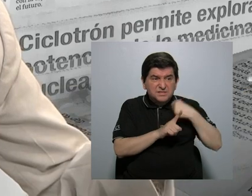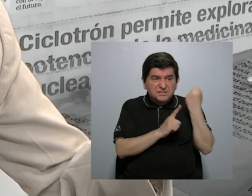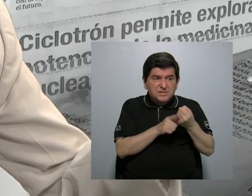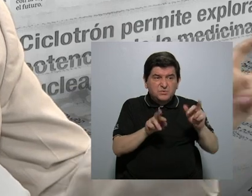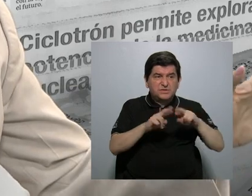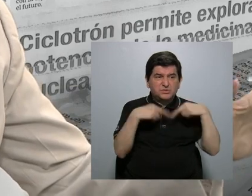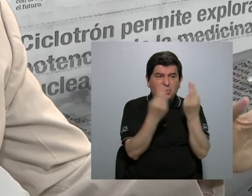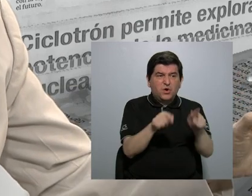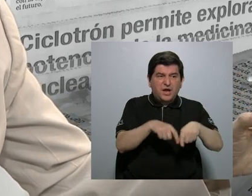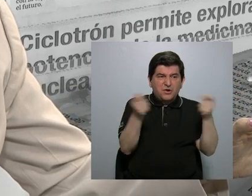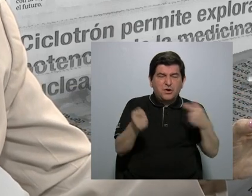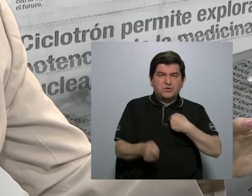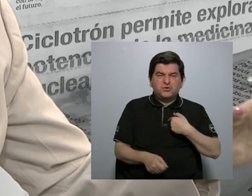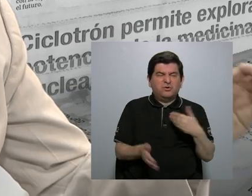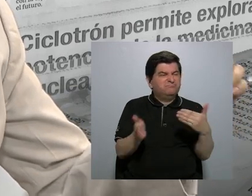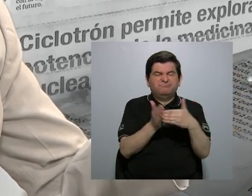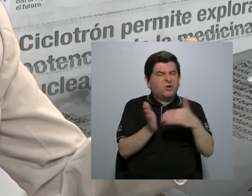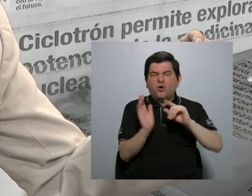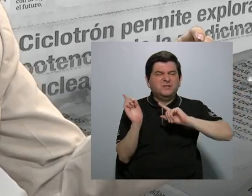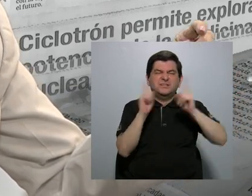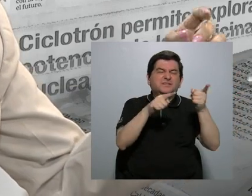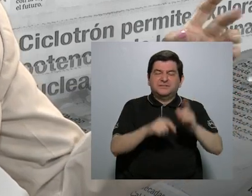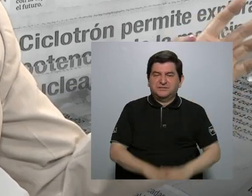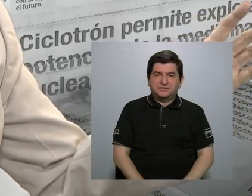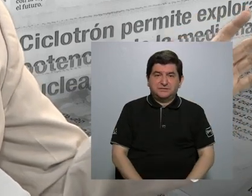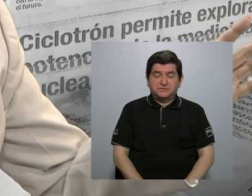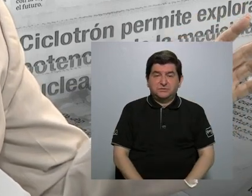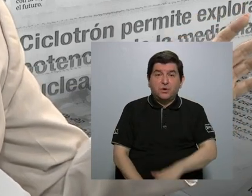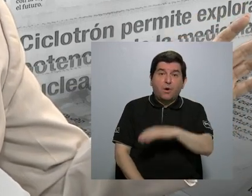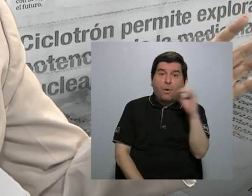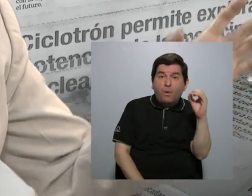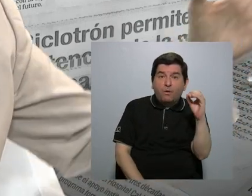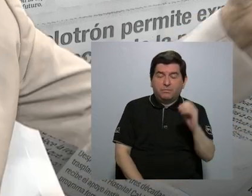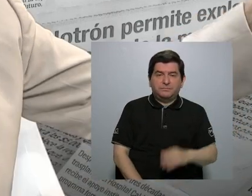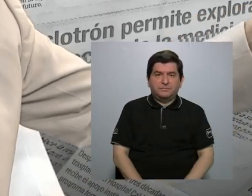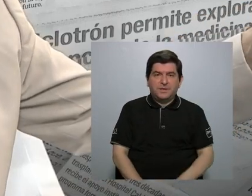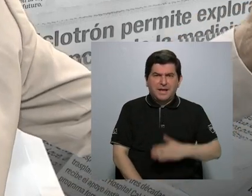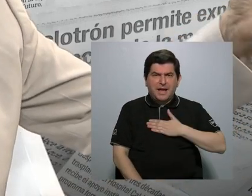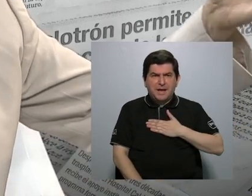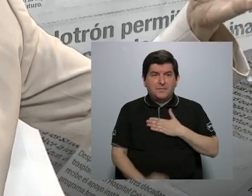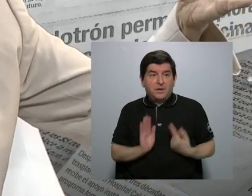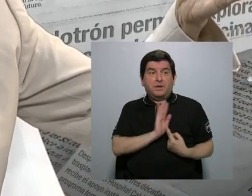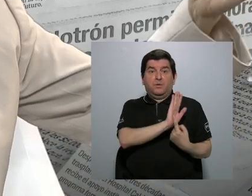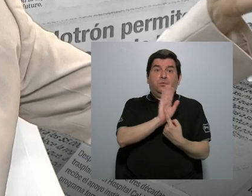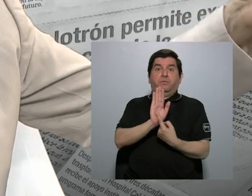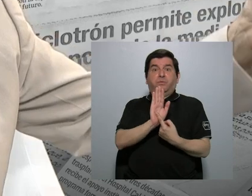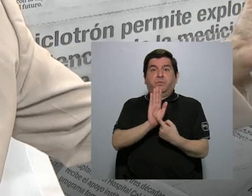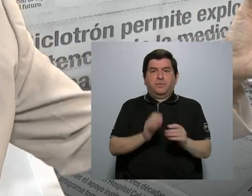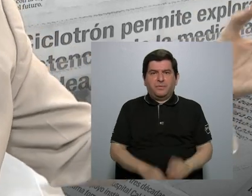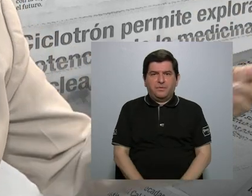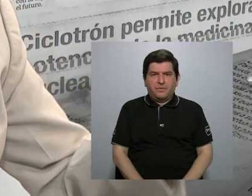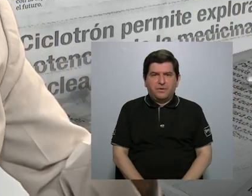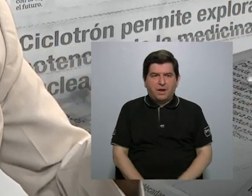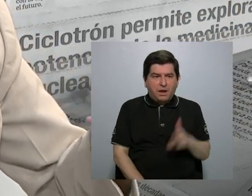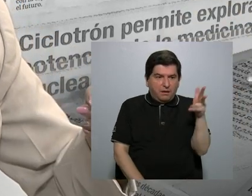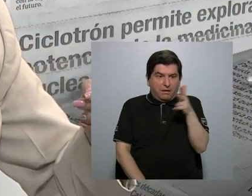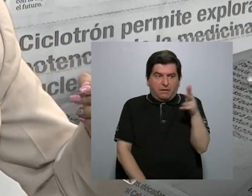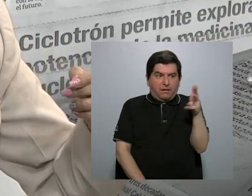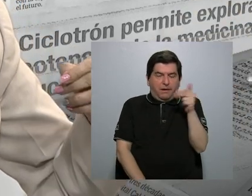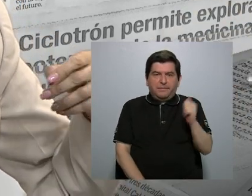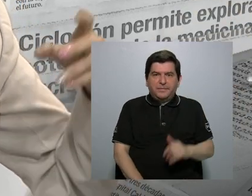conferencia de prensa, mejor no vuelvo. Como me van a exponer en las cámaras,